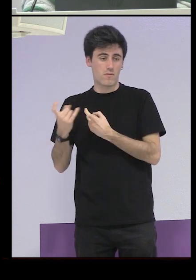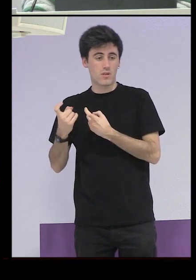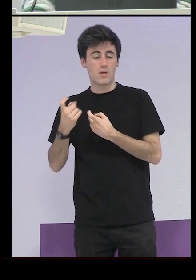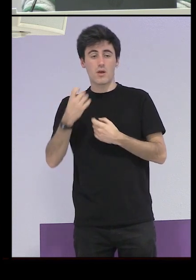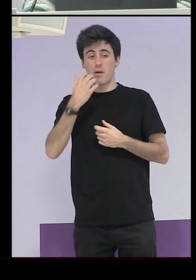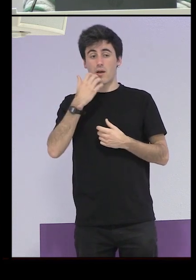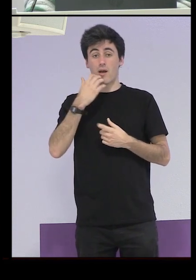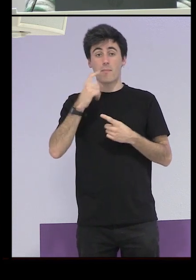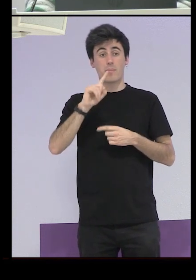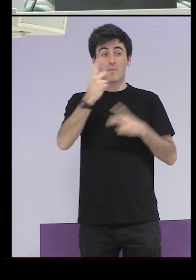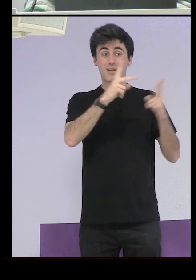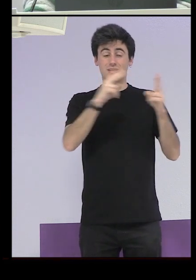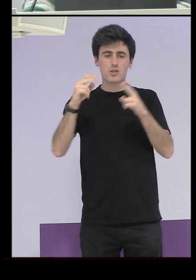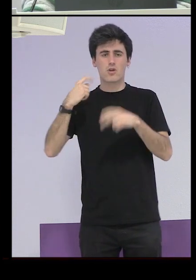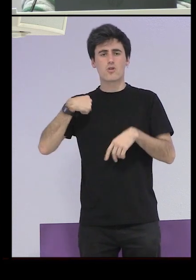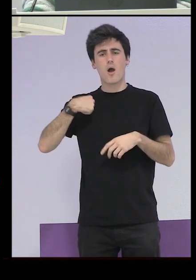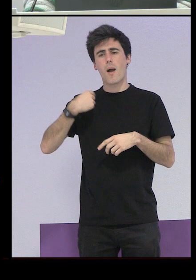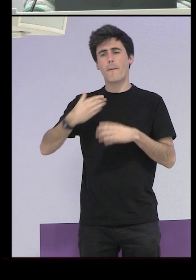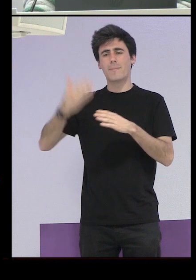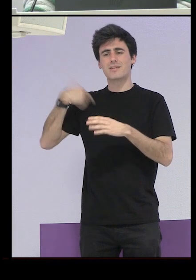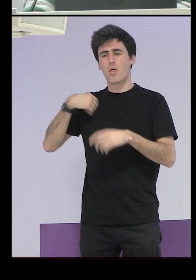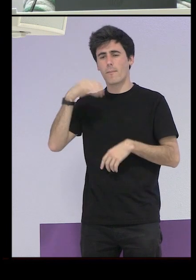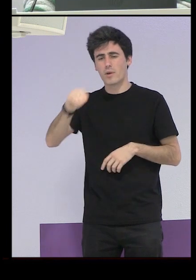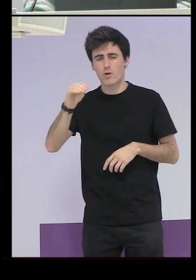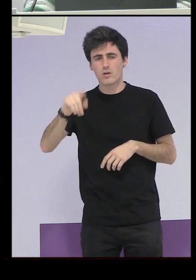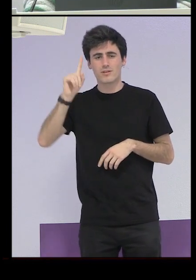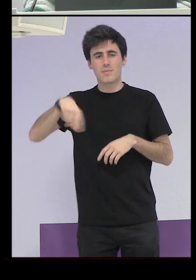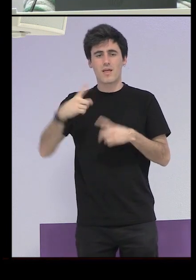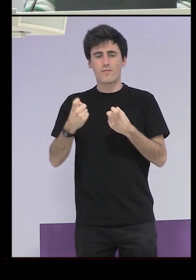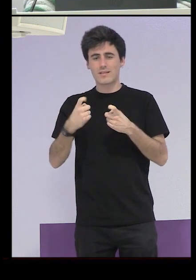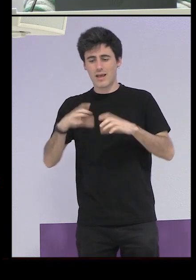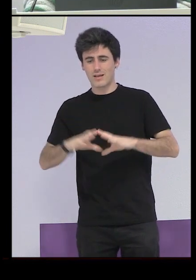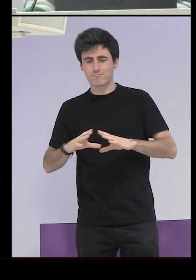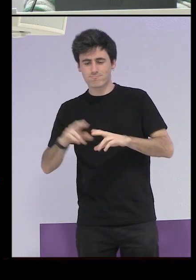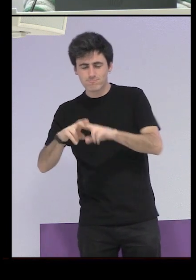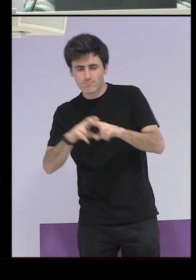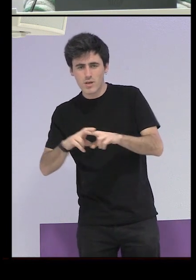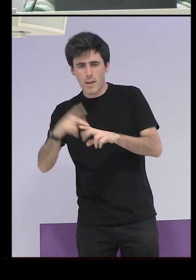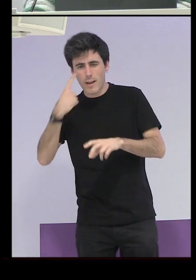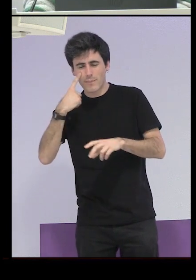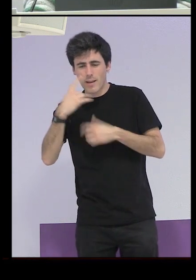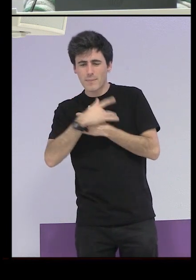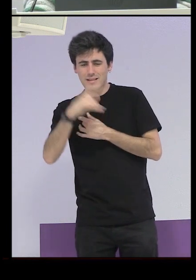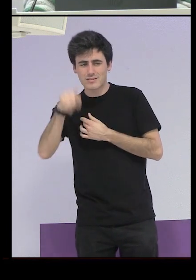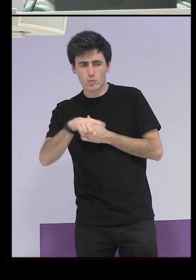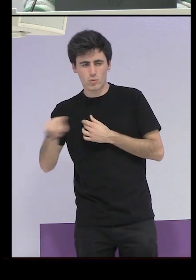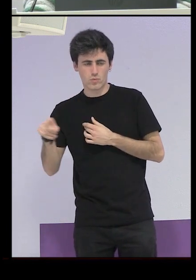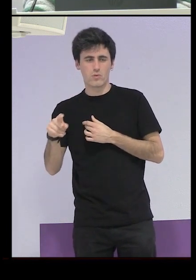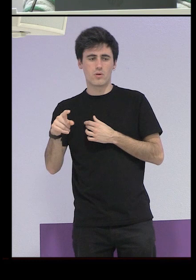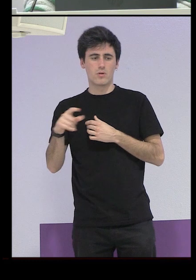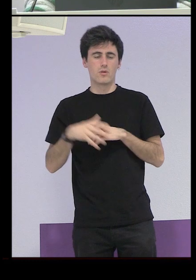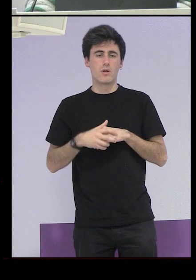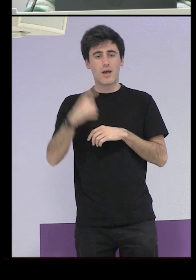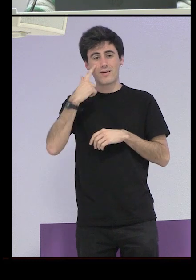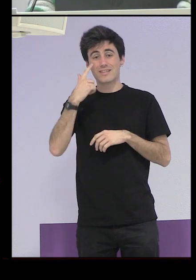de su pasado algunas me mienten y entonces es preciso reconocer las ginecologías psicológicamente sobre todo para saber si son o no son vírgenes para saber si han pecado